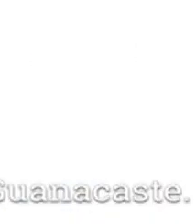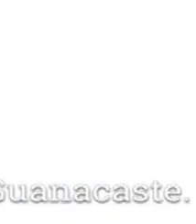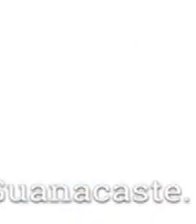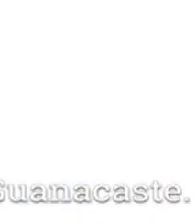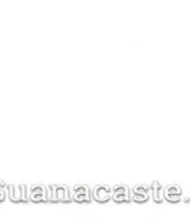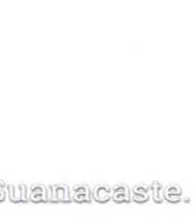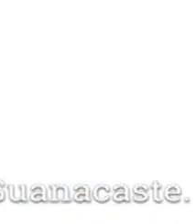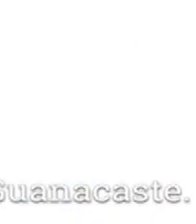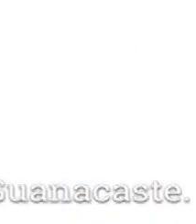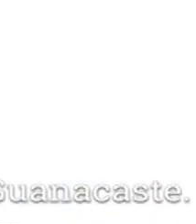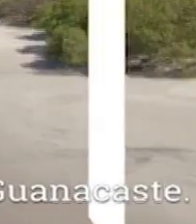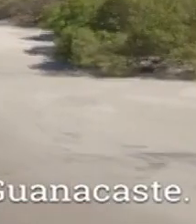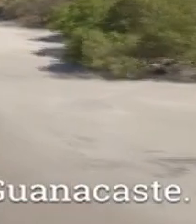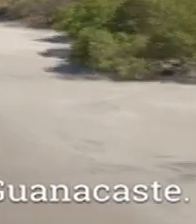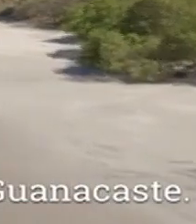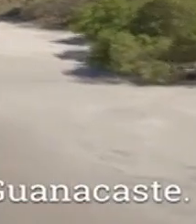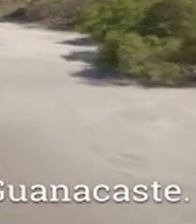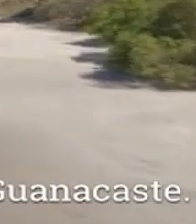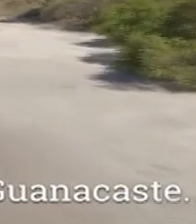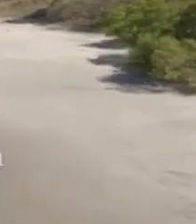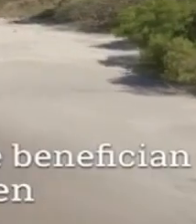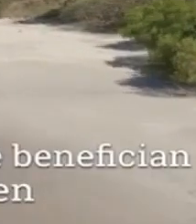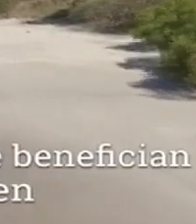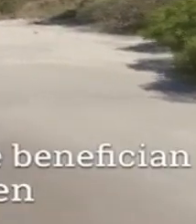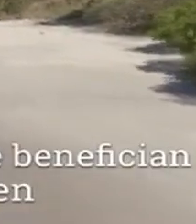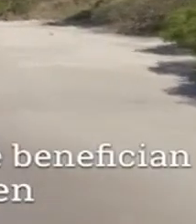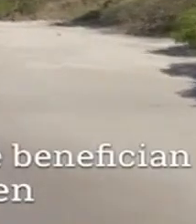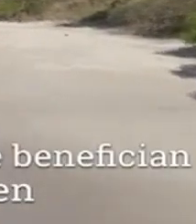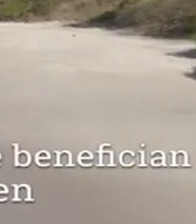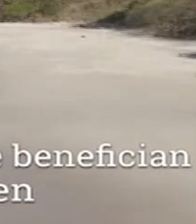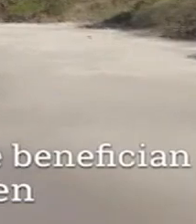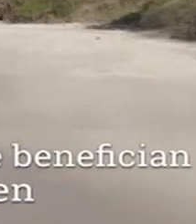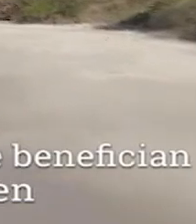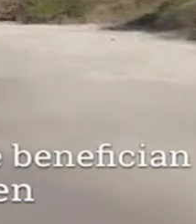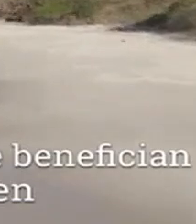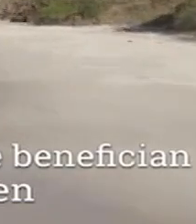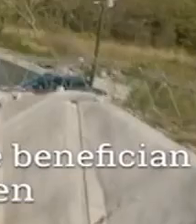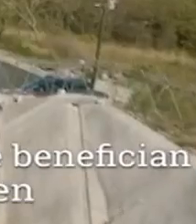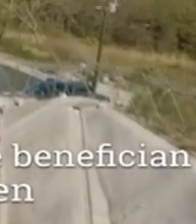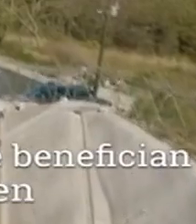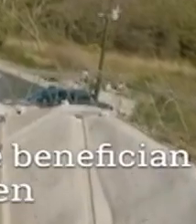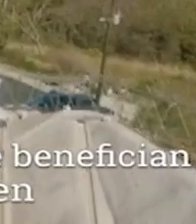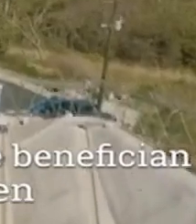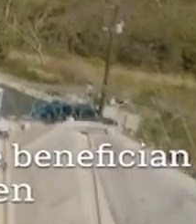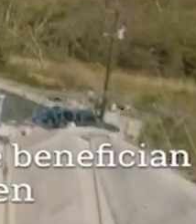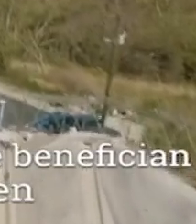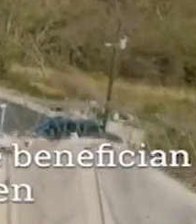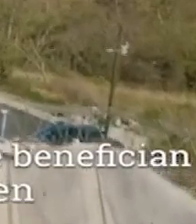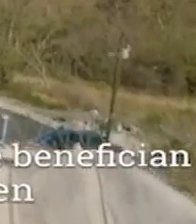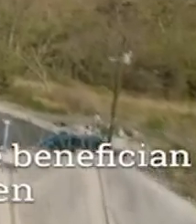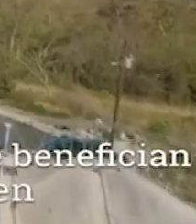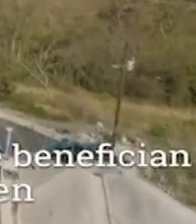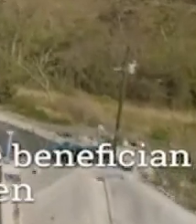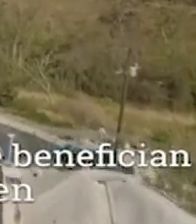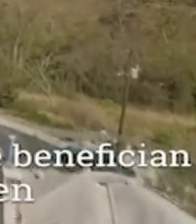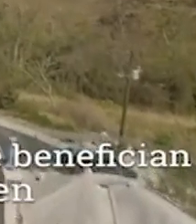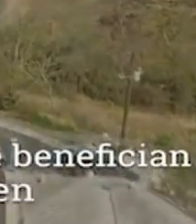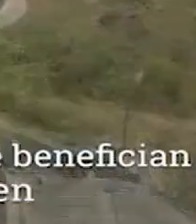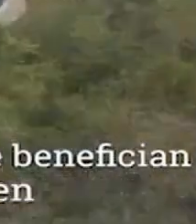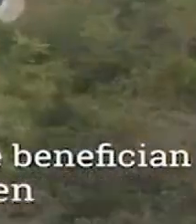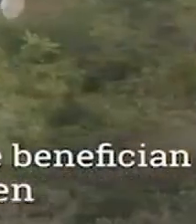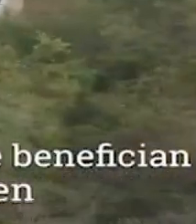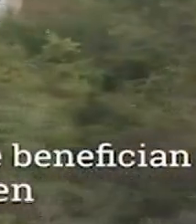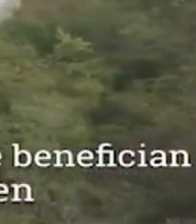AIA mejora el abastecimiento de agua potable en Guanacaste. Durante el 2019, inauguramos nuevos proyectos que benefician a más de